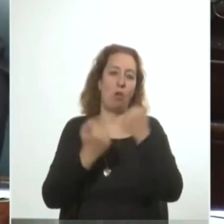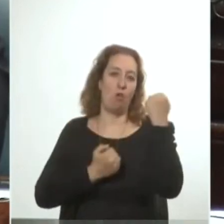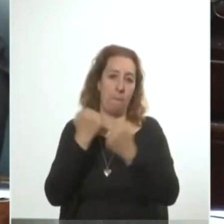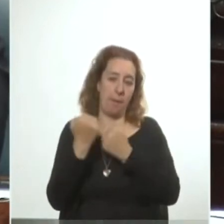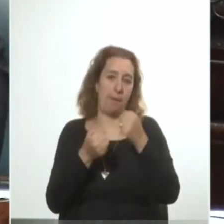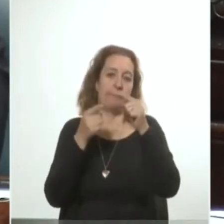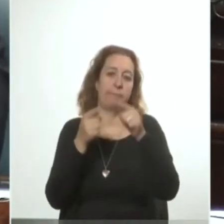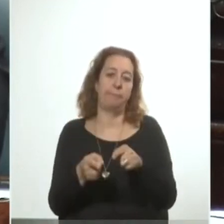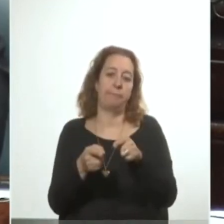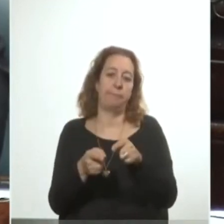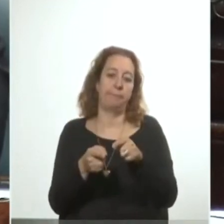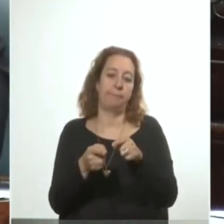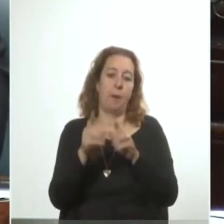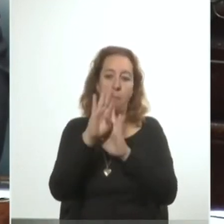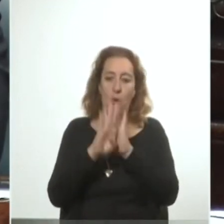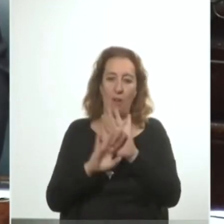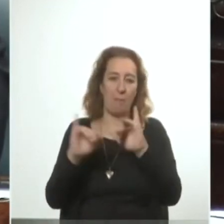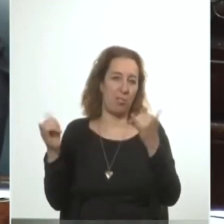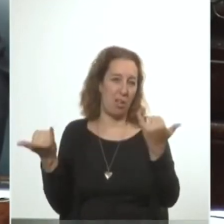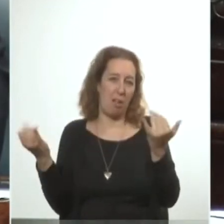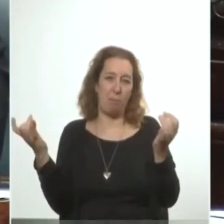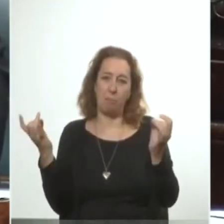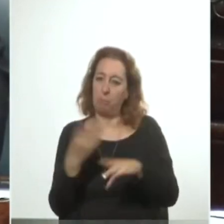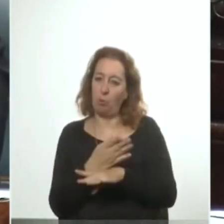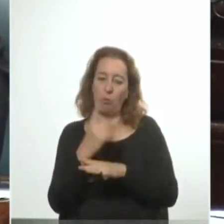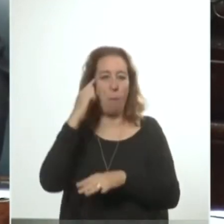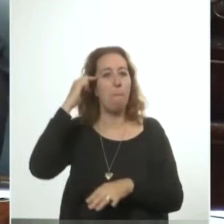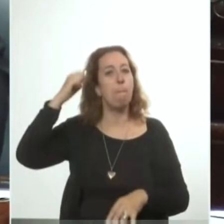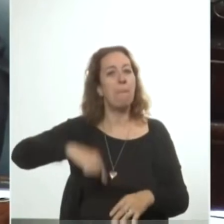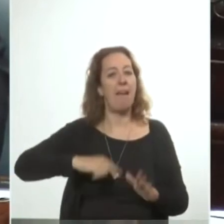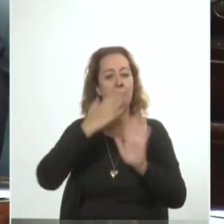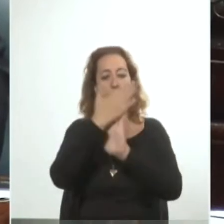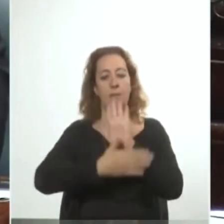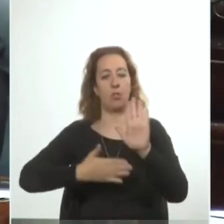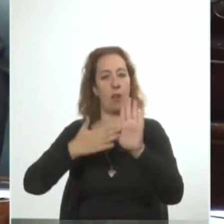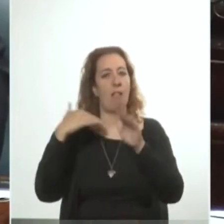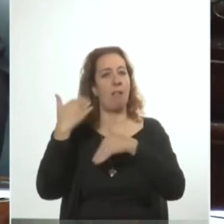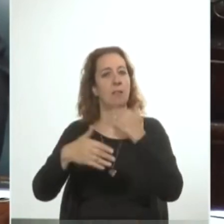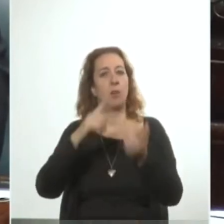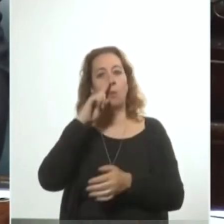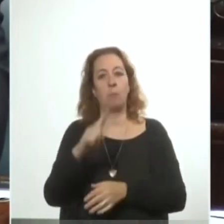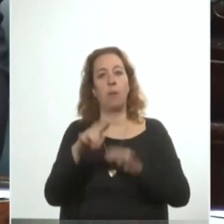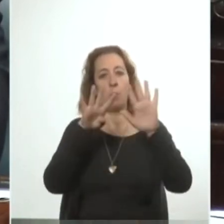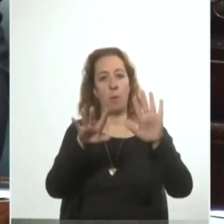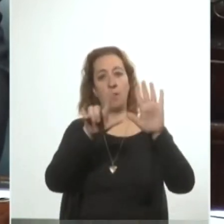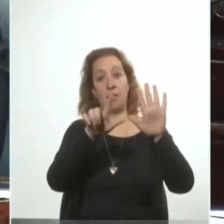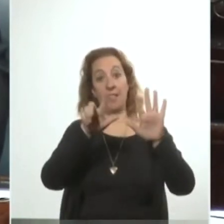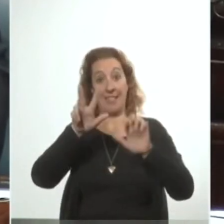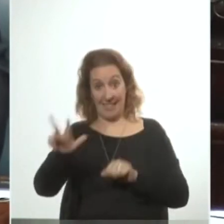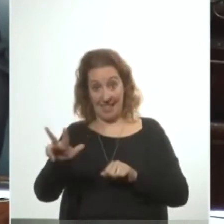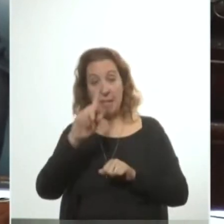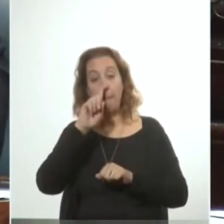programa quedaría diseñado en el llamado Plan Nacional de Desarrollo 1973-1977